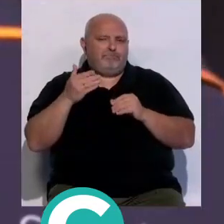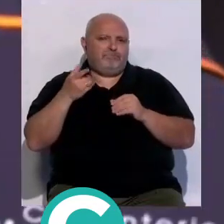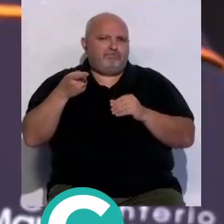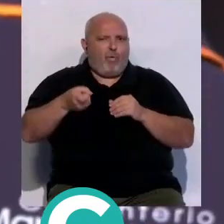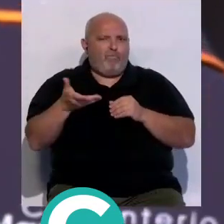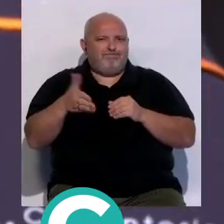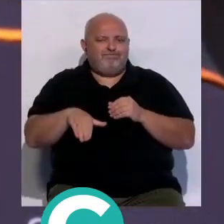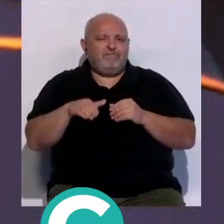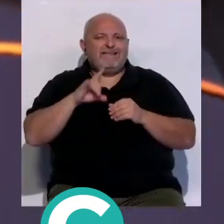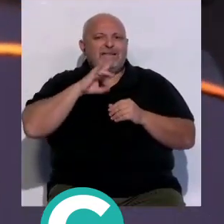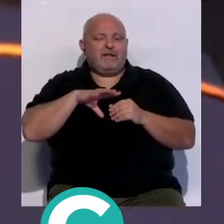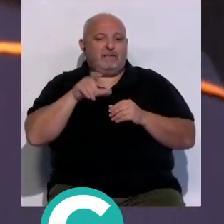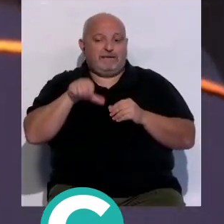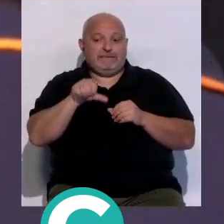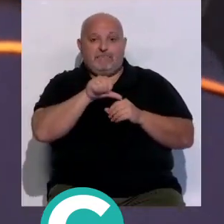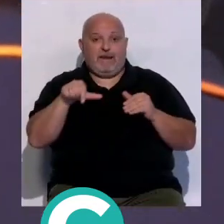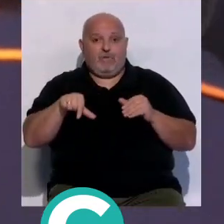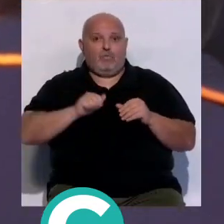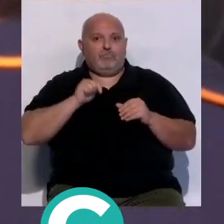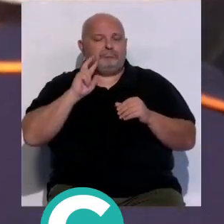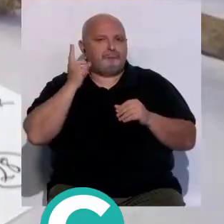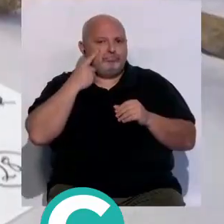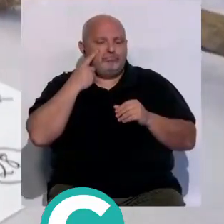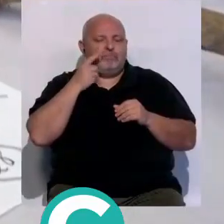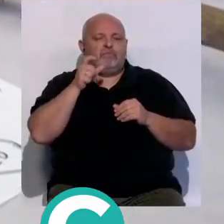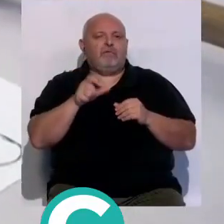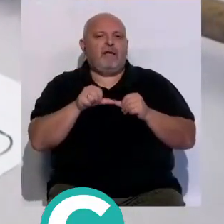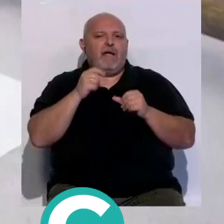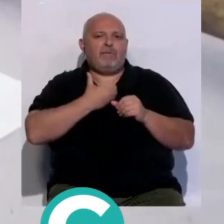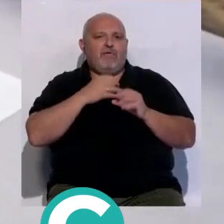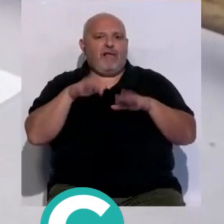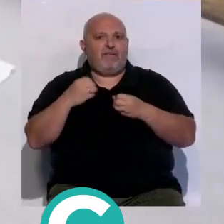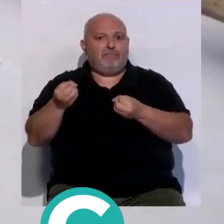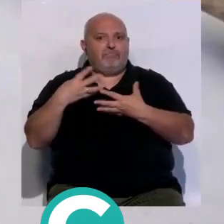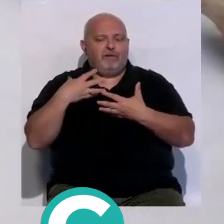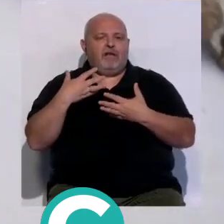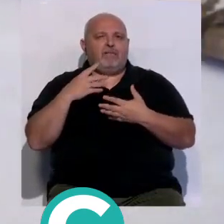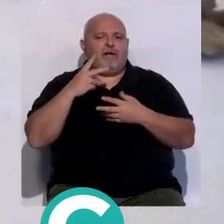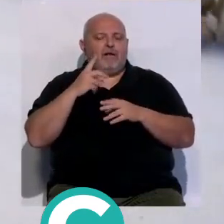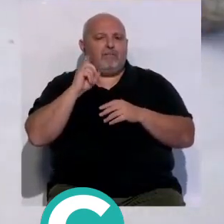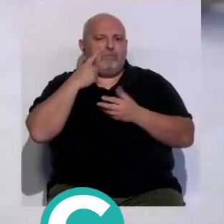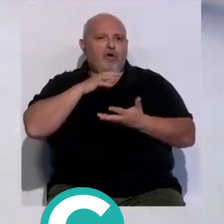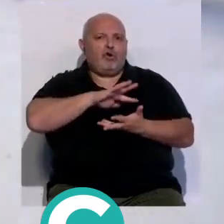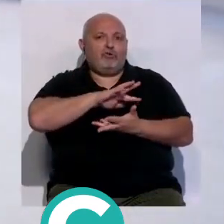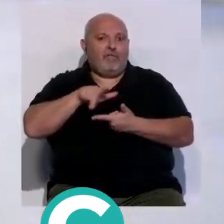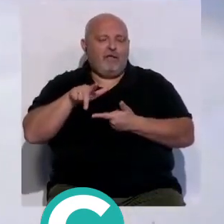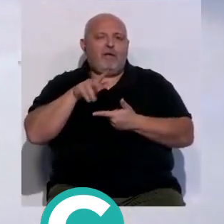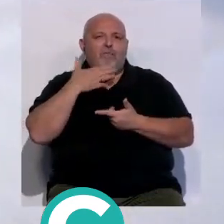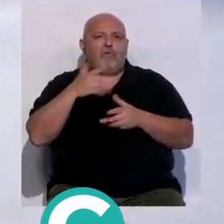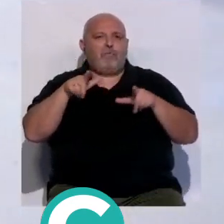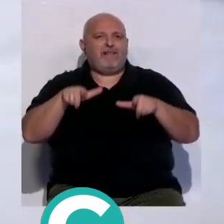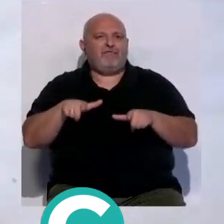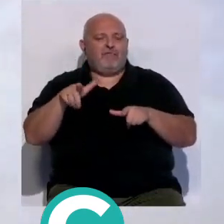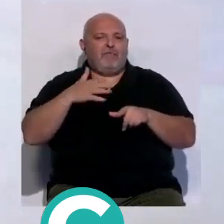por el equipo de expertos ha sido esta semana según confirman fuentes del ayuntamiento de Cádiz tras la noticia dada a este medio por la